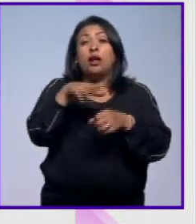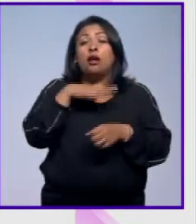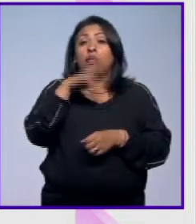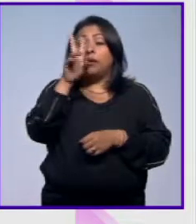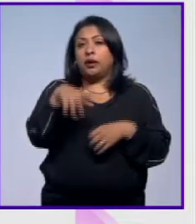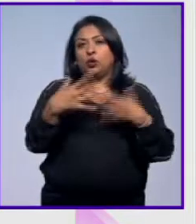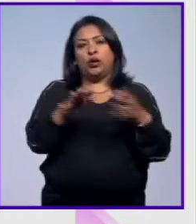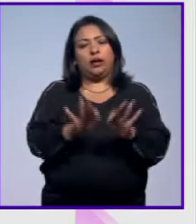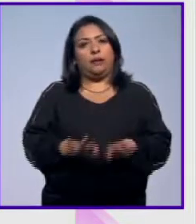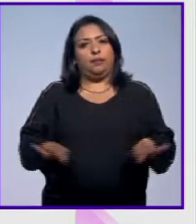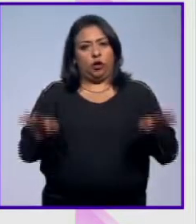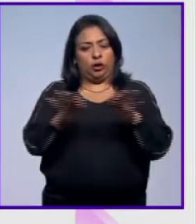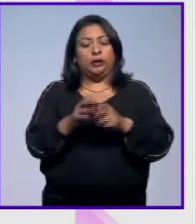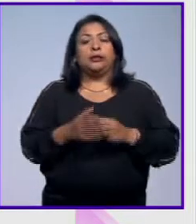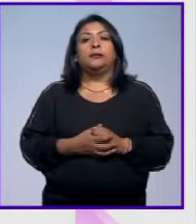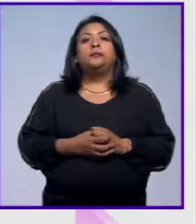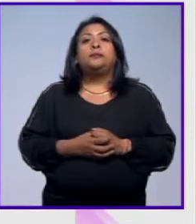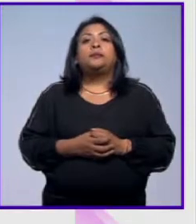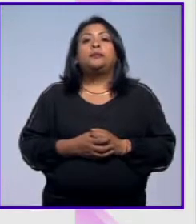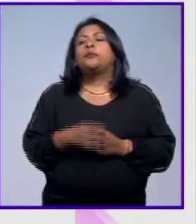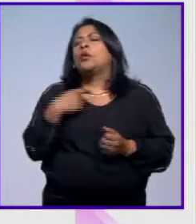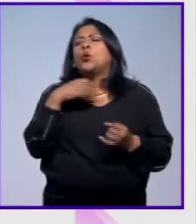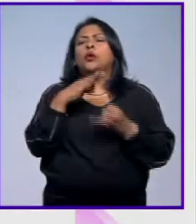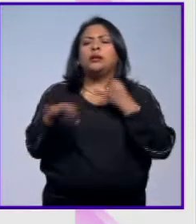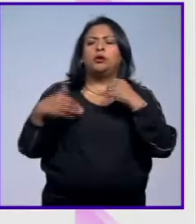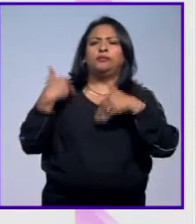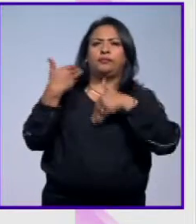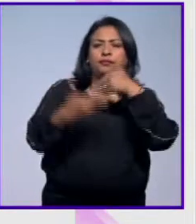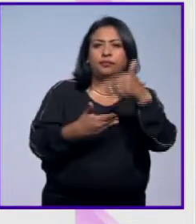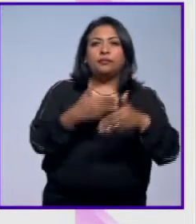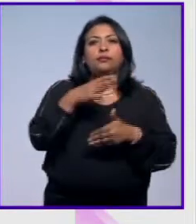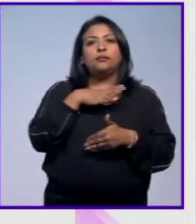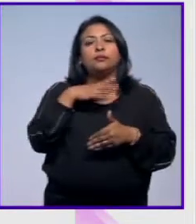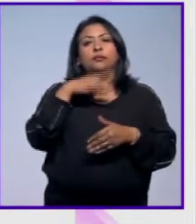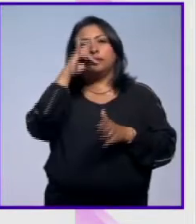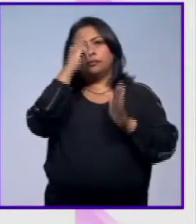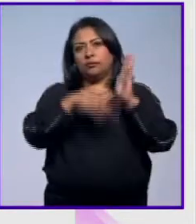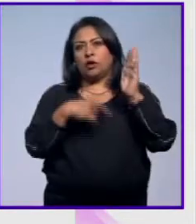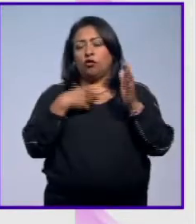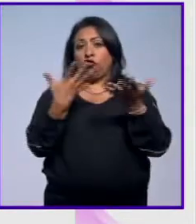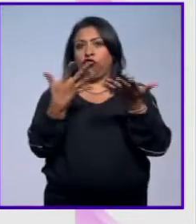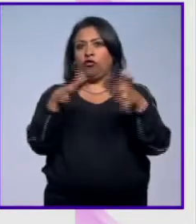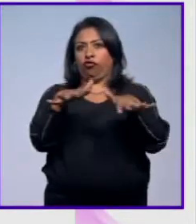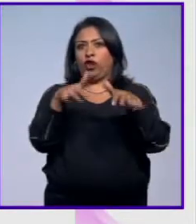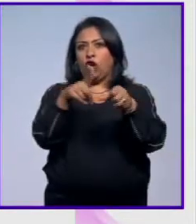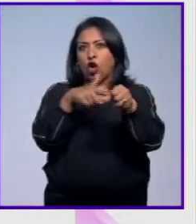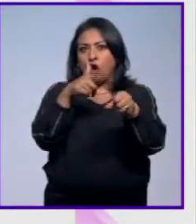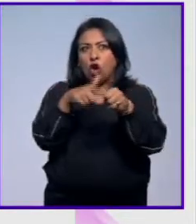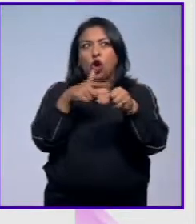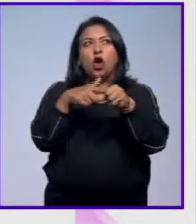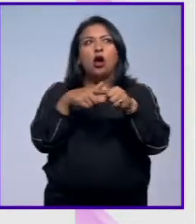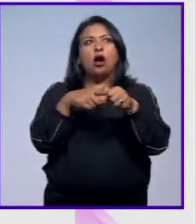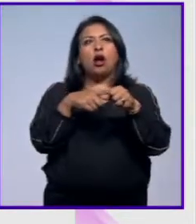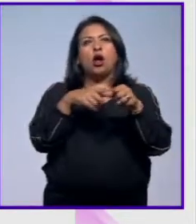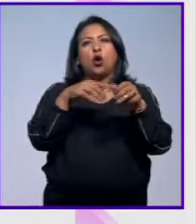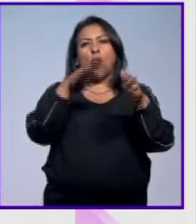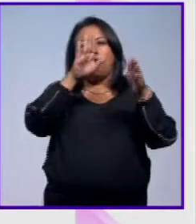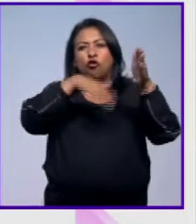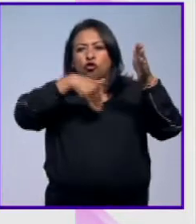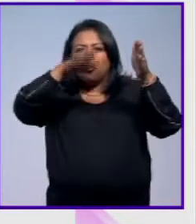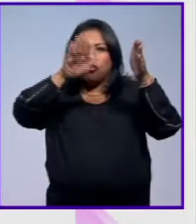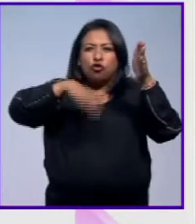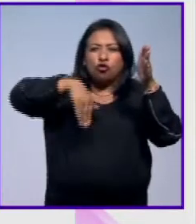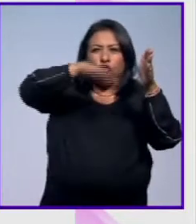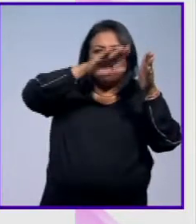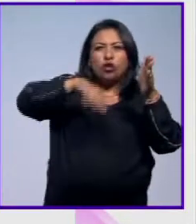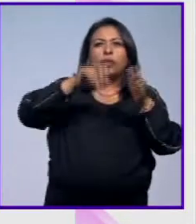gran importancia. De sus últimas etapas destacan sus cuadros más coloridos con sus característicos trazos de espátula pero